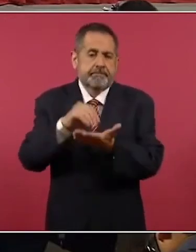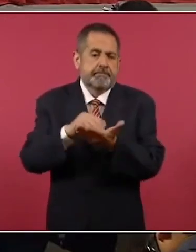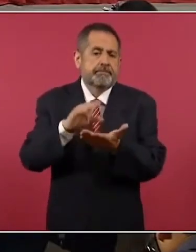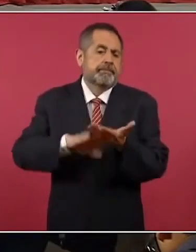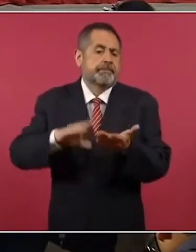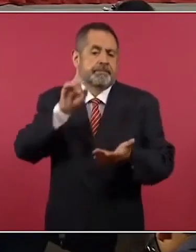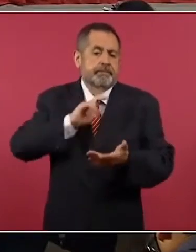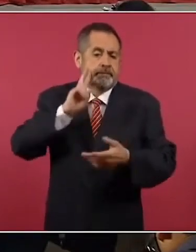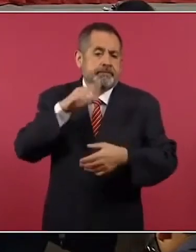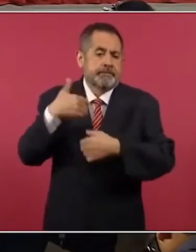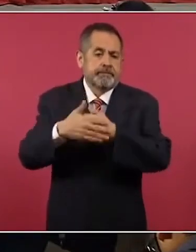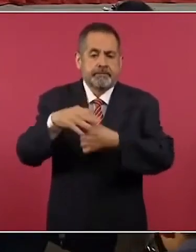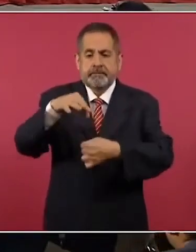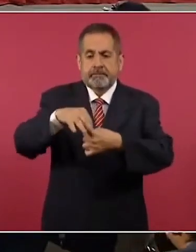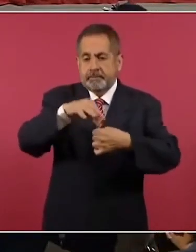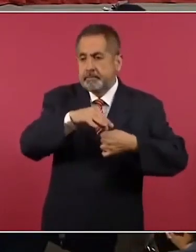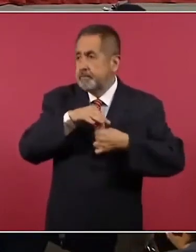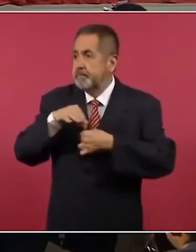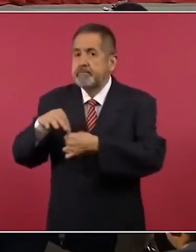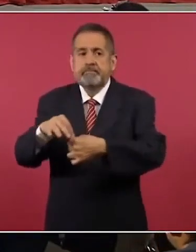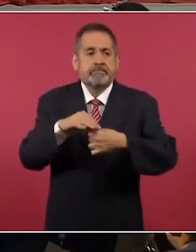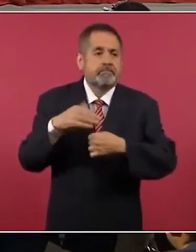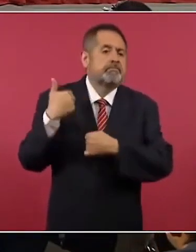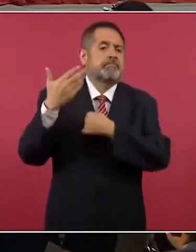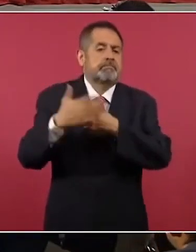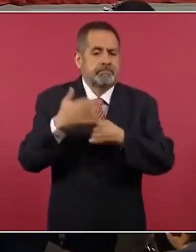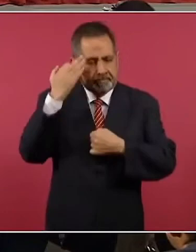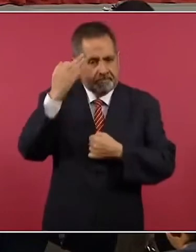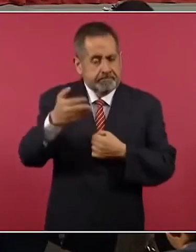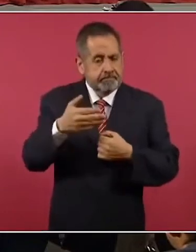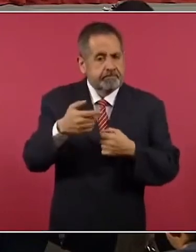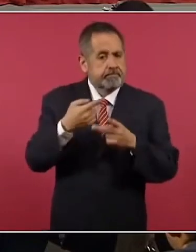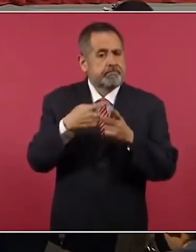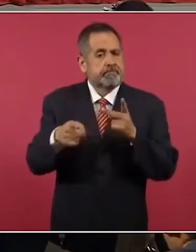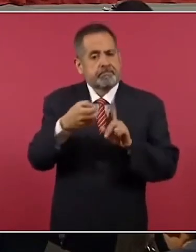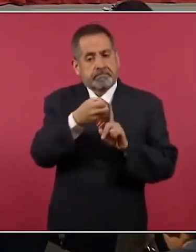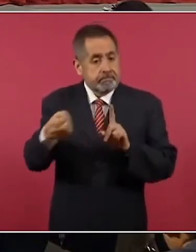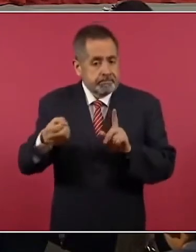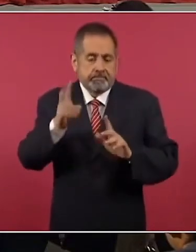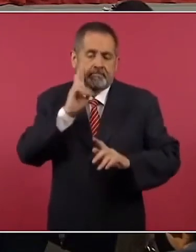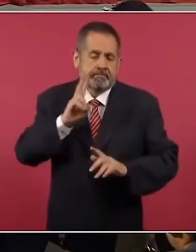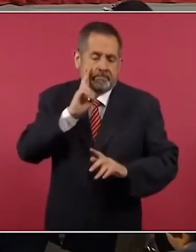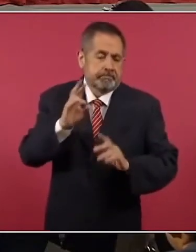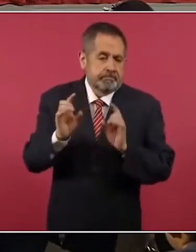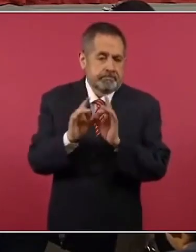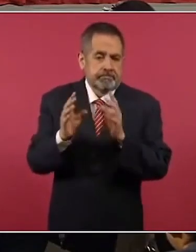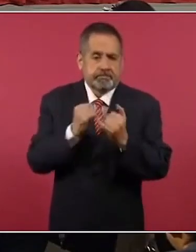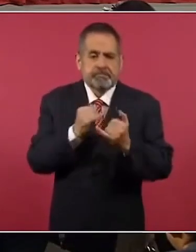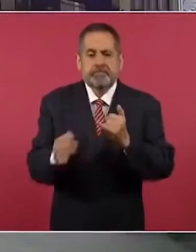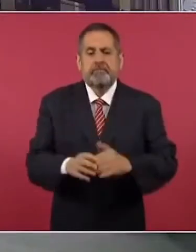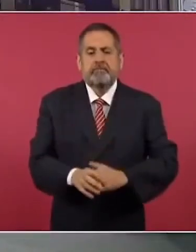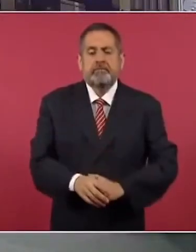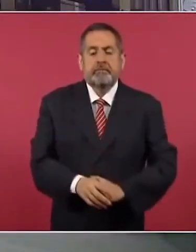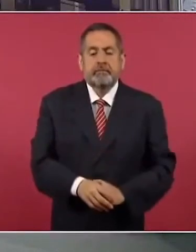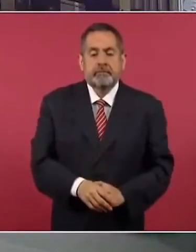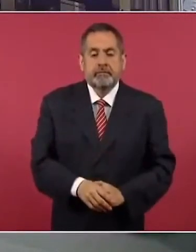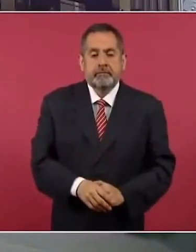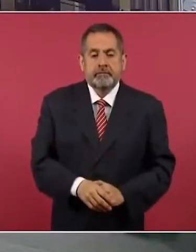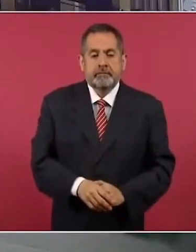pueda votar, someter a votación en el próximo periodo ordinario de sesiones. Sería cuando... ¿Anularía las expulsiones?